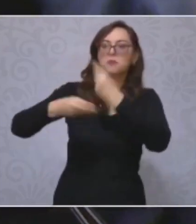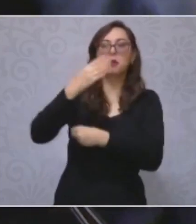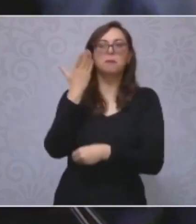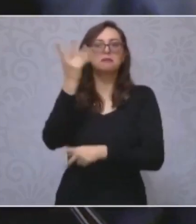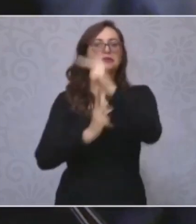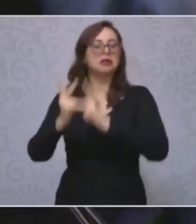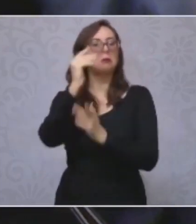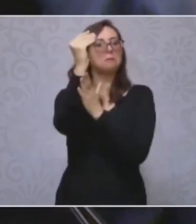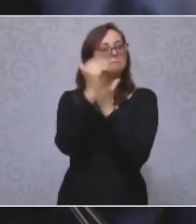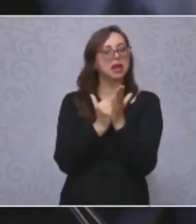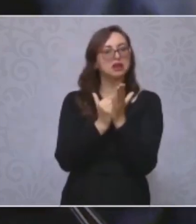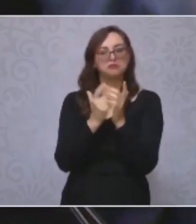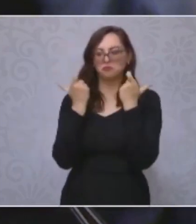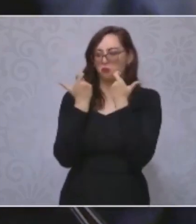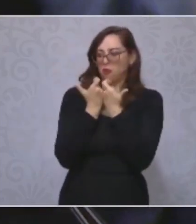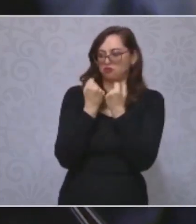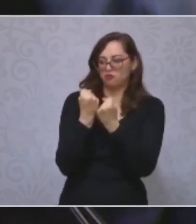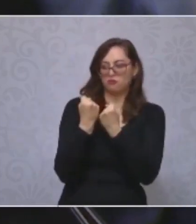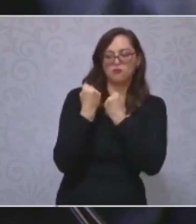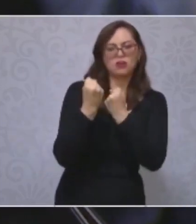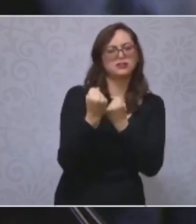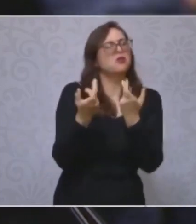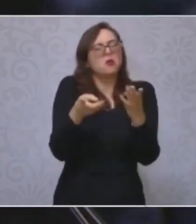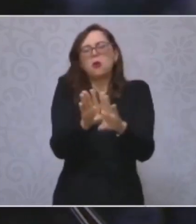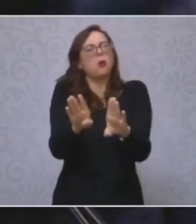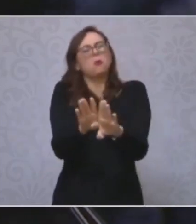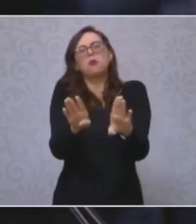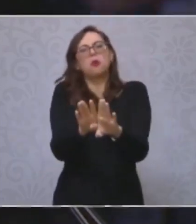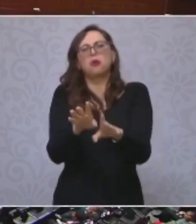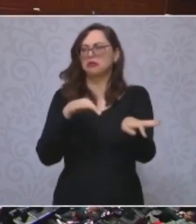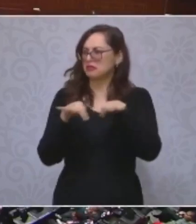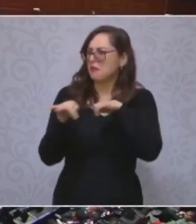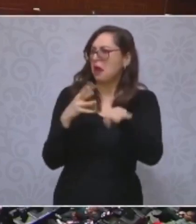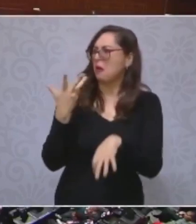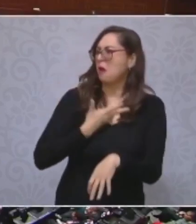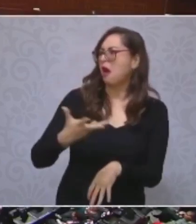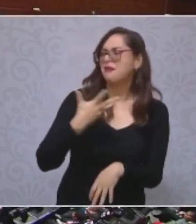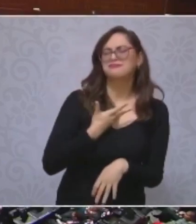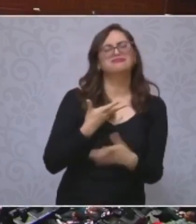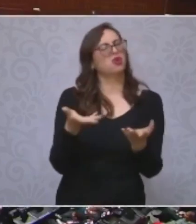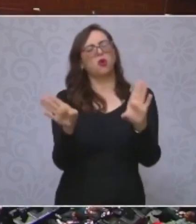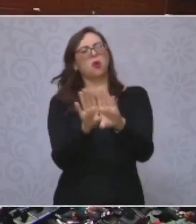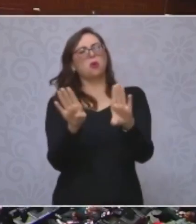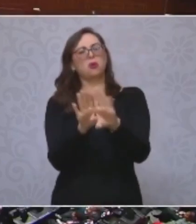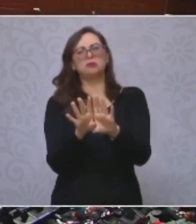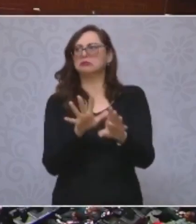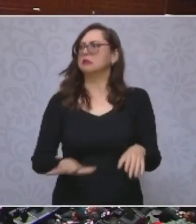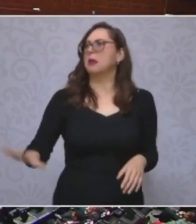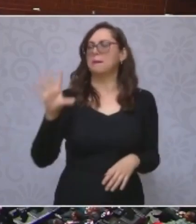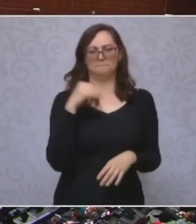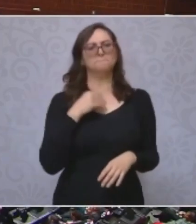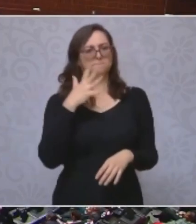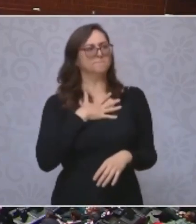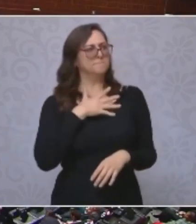moneda fuerte? ¿Cómo es que somos de los países con menos desempleo? ¿Cómo es que hay más bienestar y al mismo